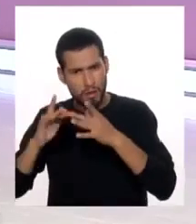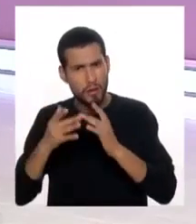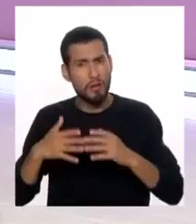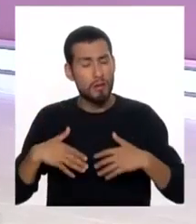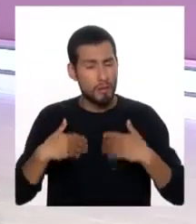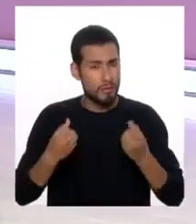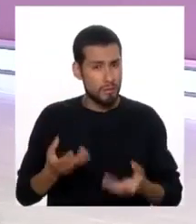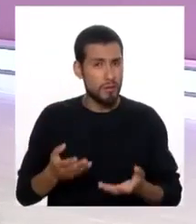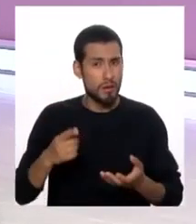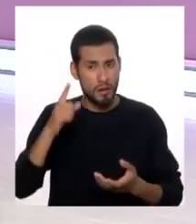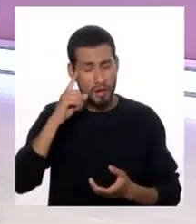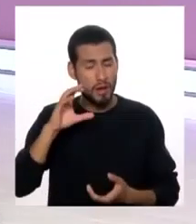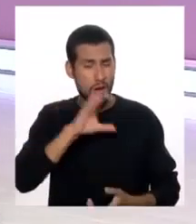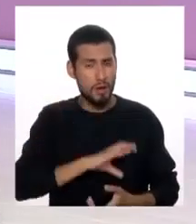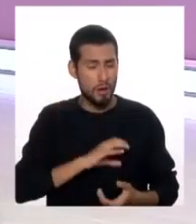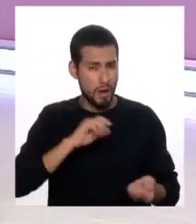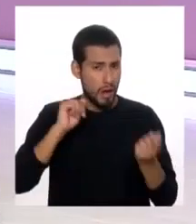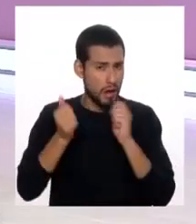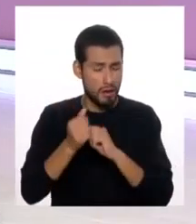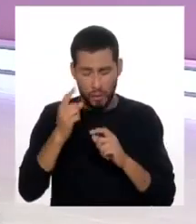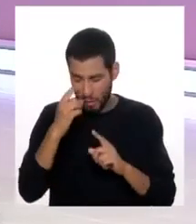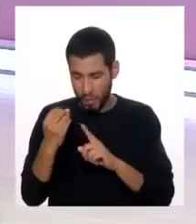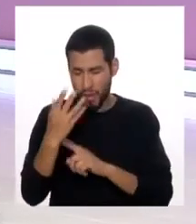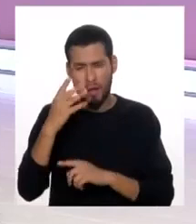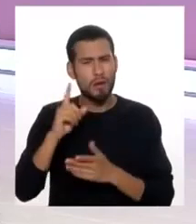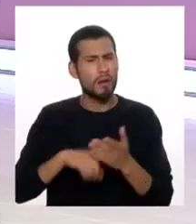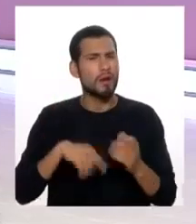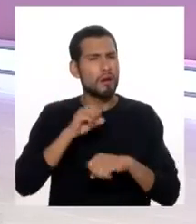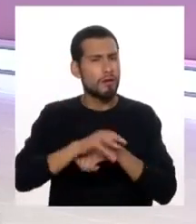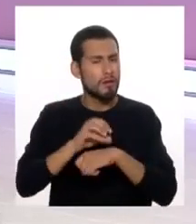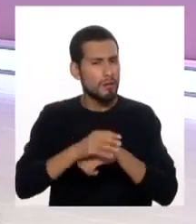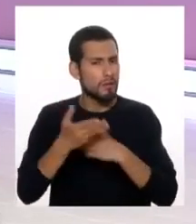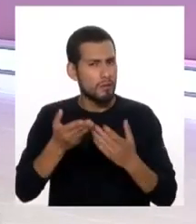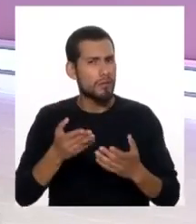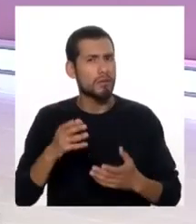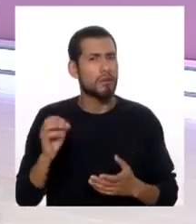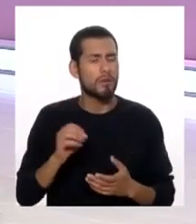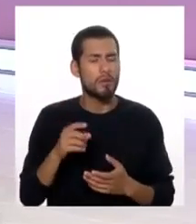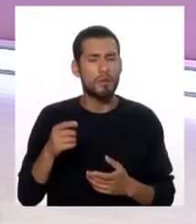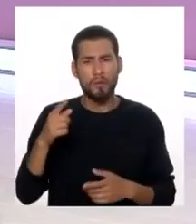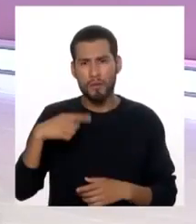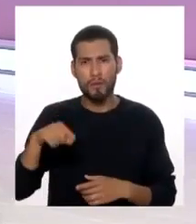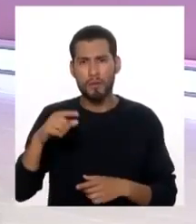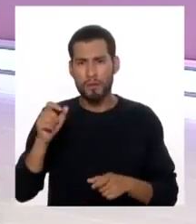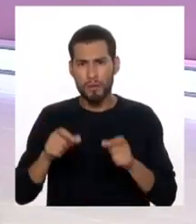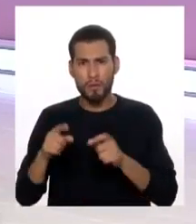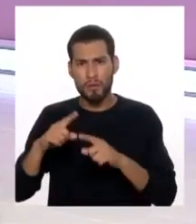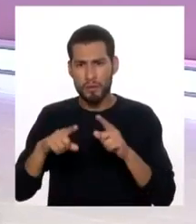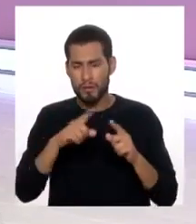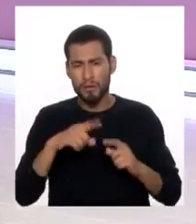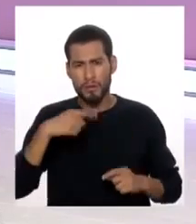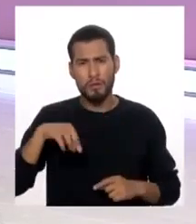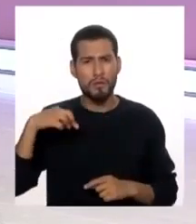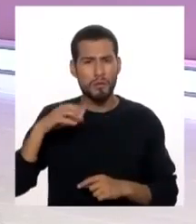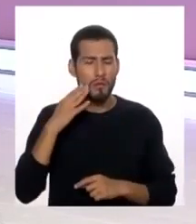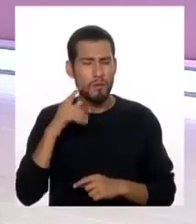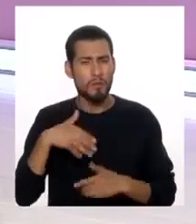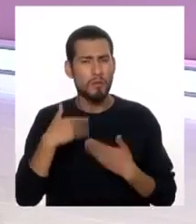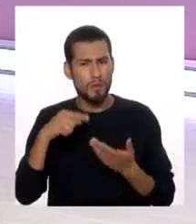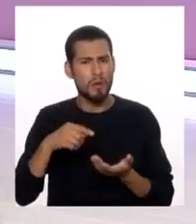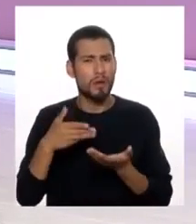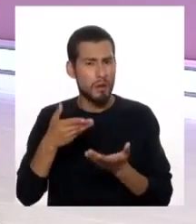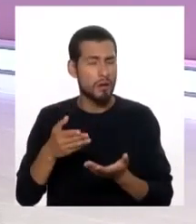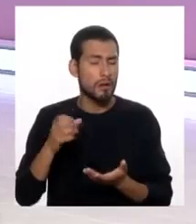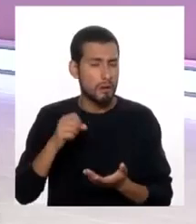pueden tender a cambiar sus conductas. ¿Qué cosa recomendaría el Estado o está en los propios padres esa función?